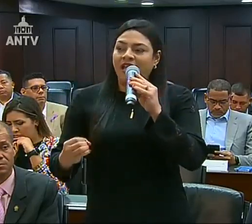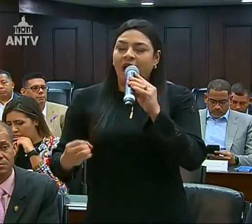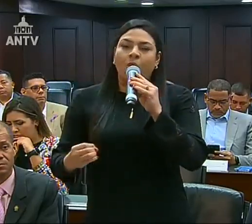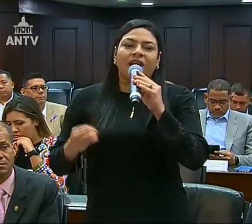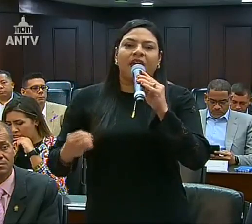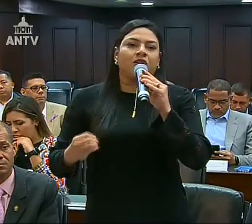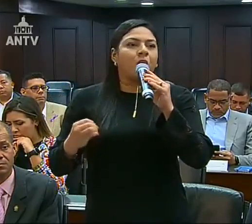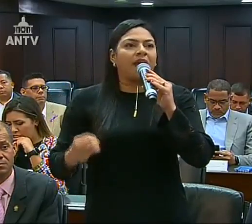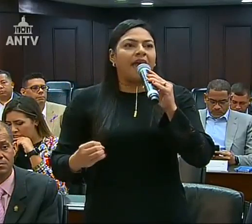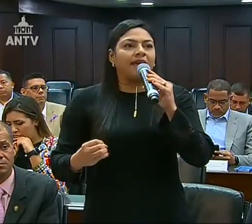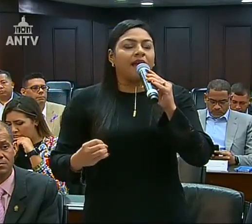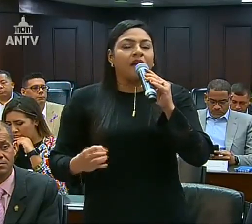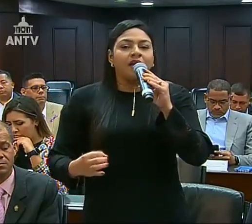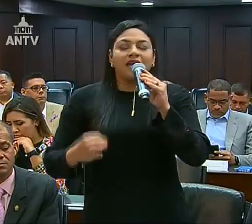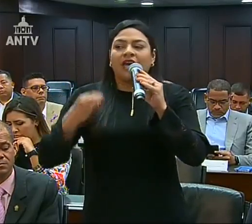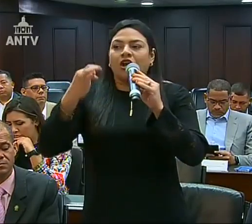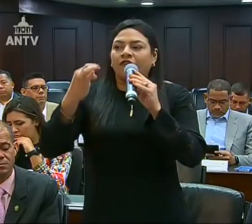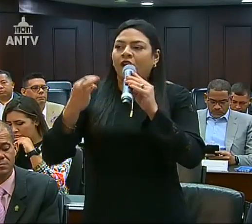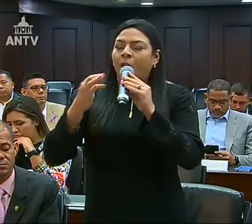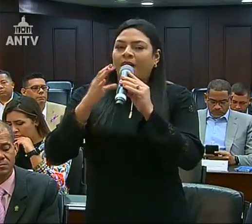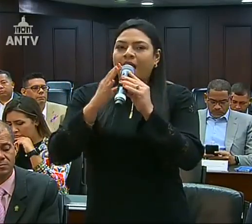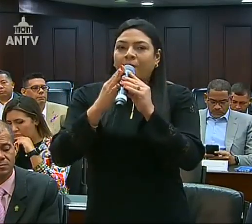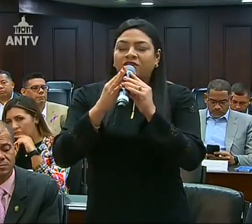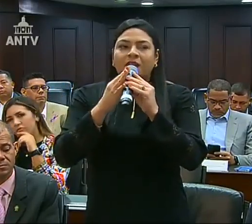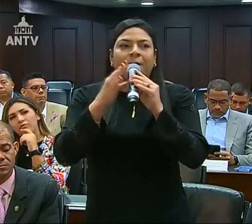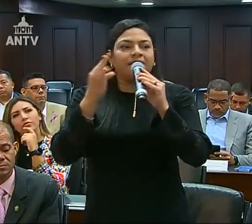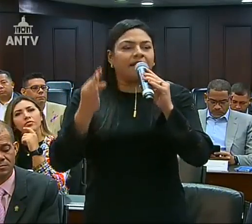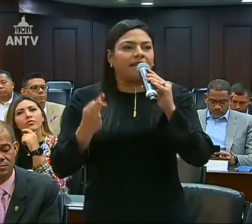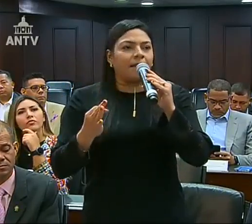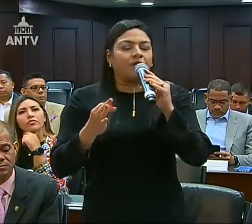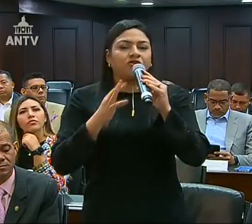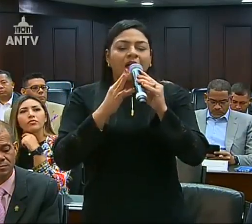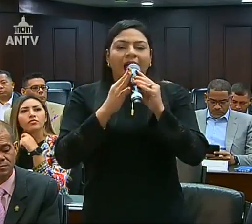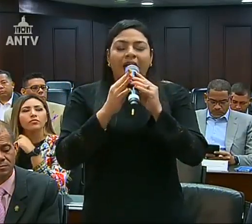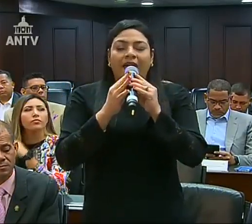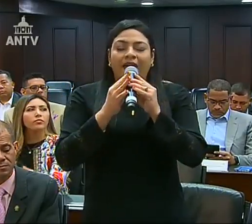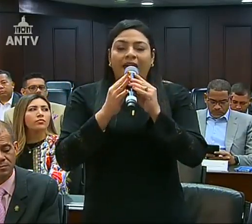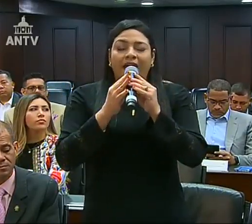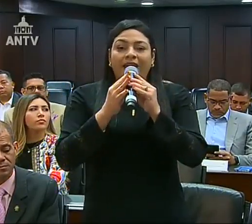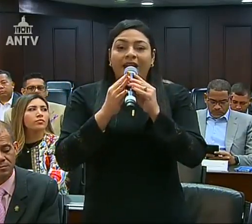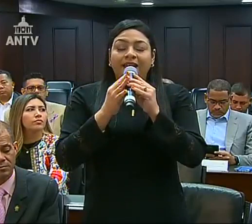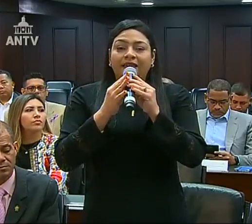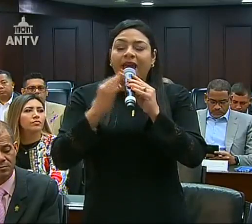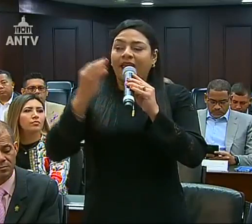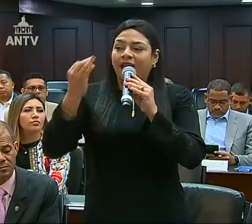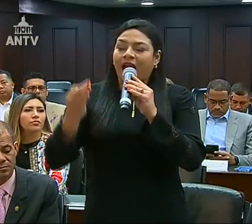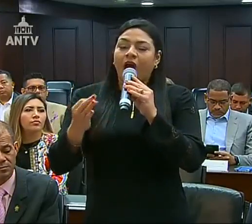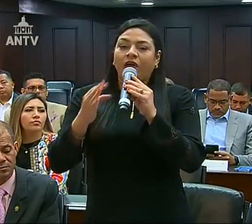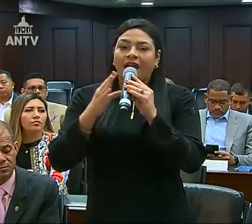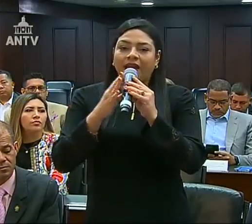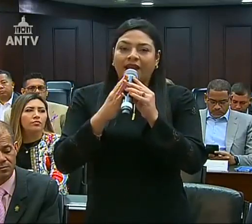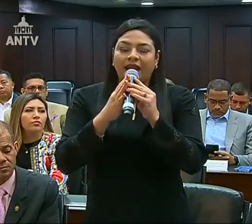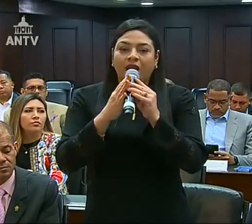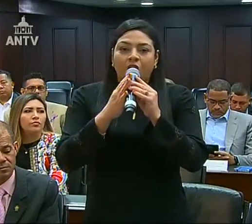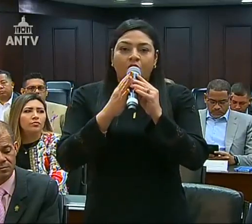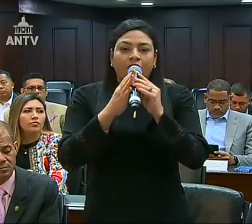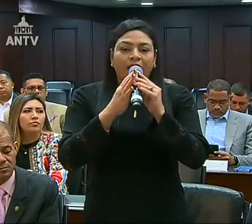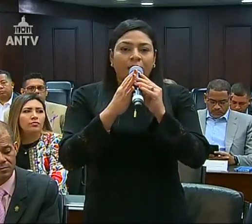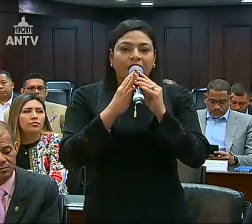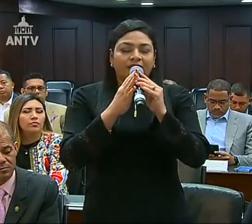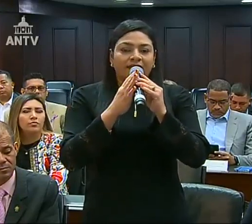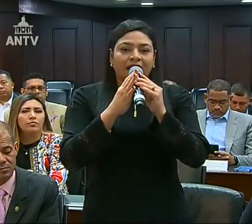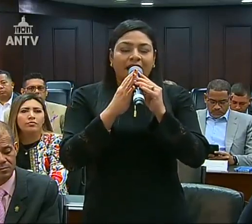identifica guaireño y guaireña y que donde nos paremos siempre tendremos adelante el legado del general